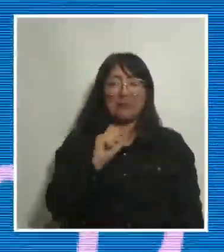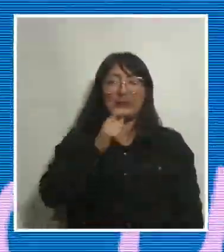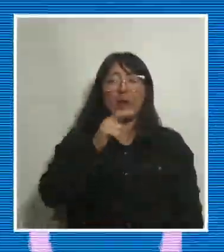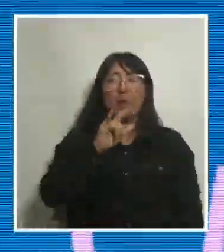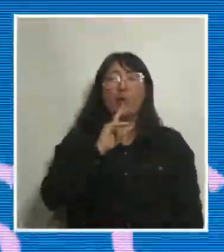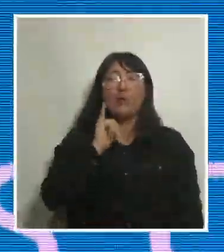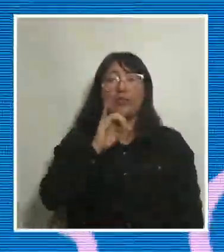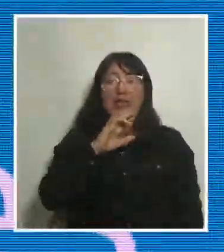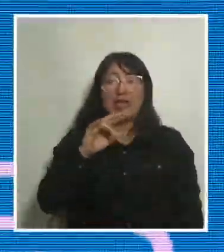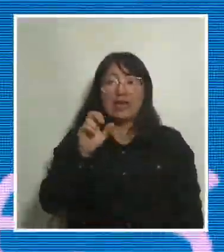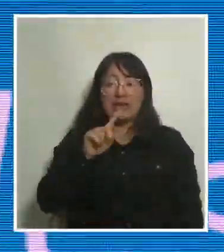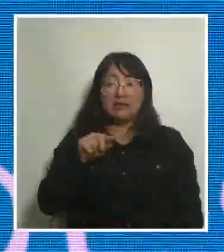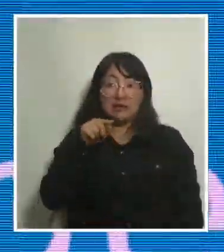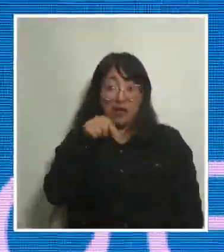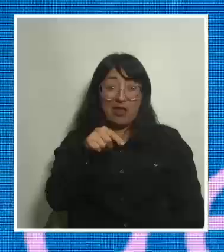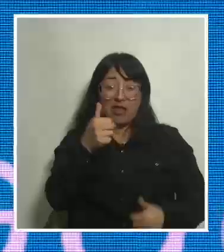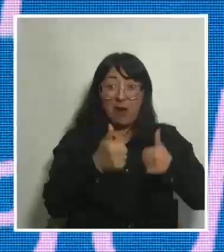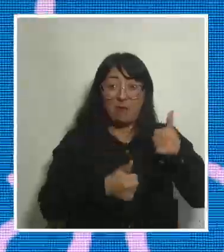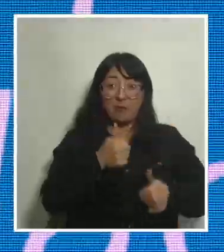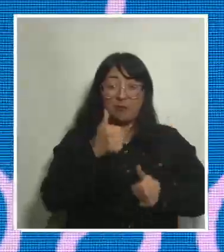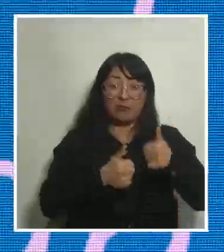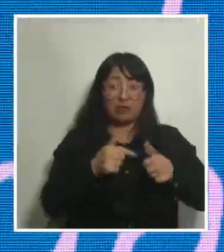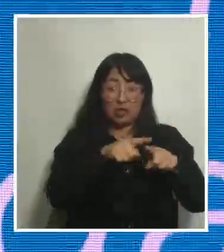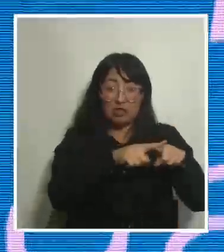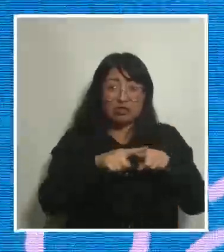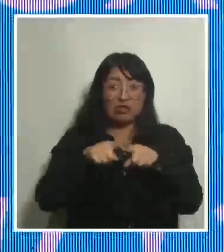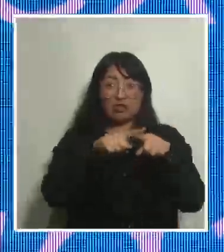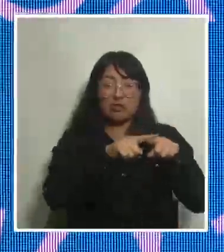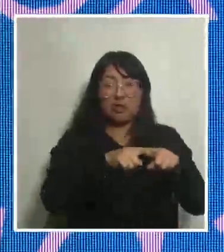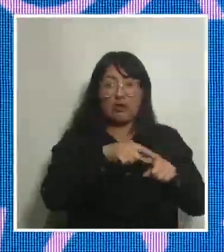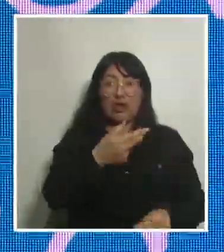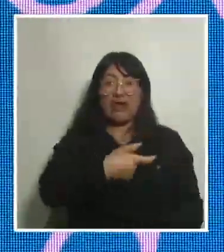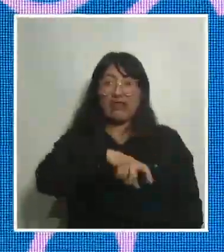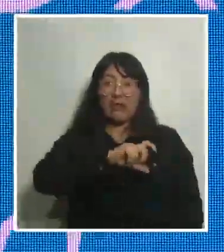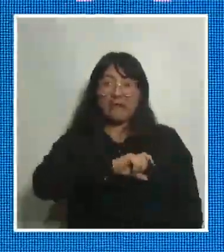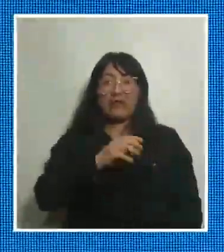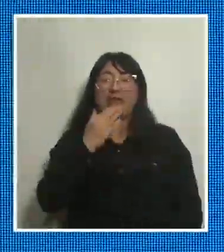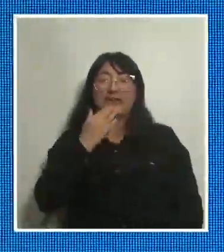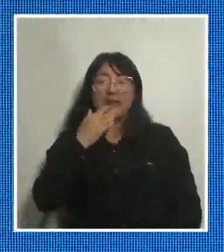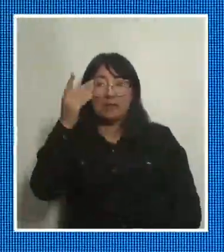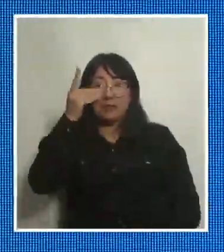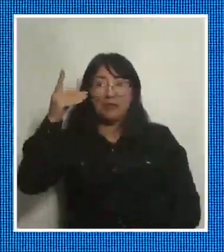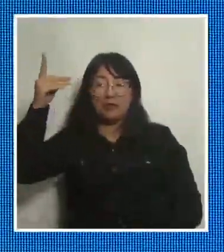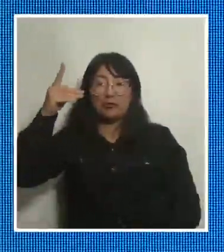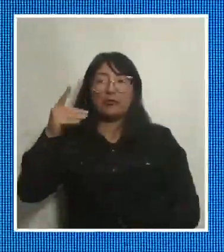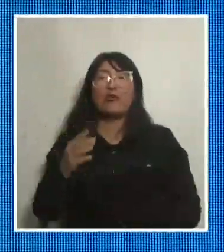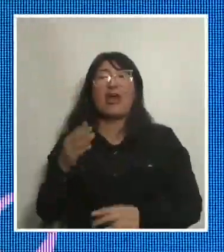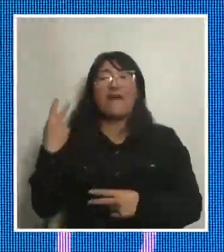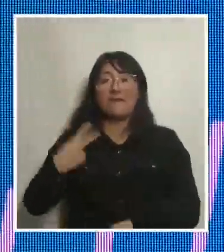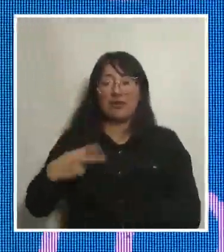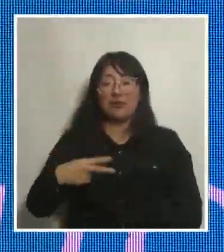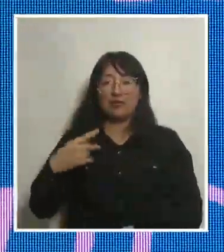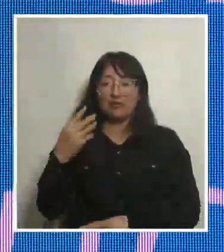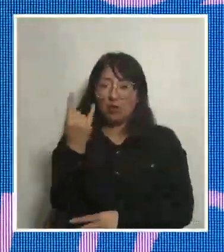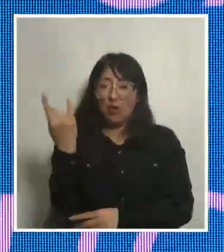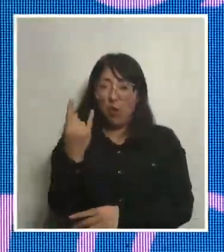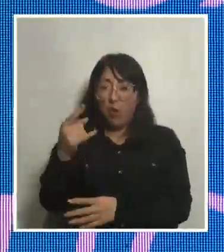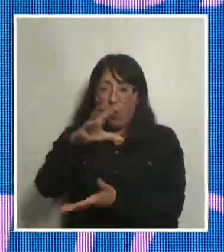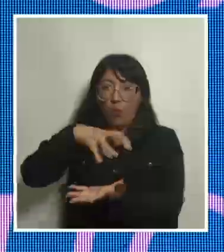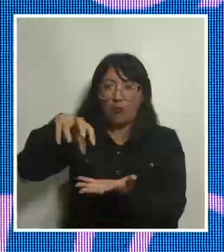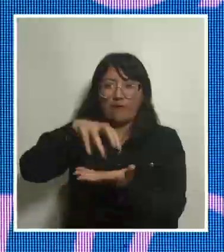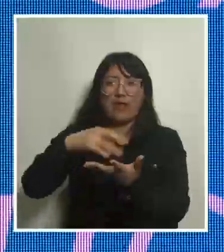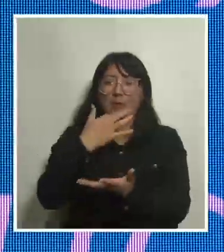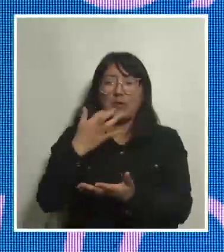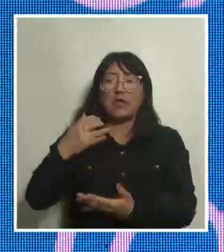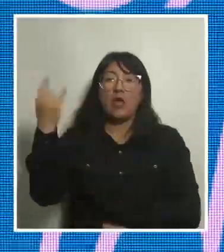es socióloga de la Universidad Complutense de Madrid y es doctora en gestión y valoración urbana y arquitectónica por la